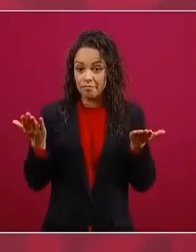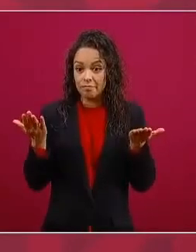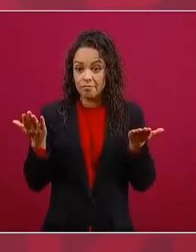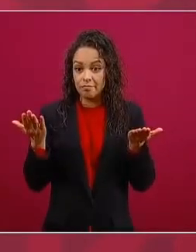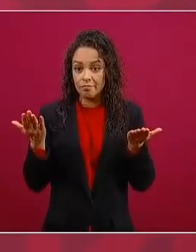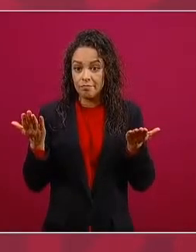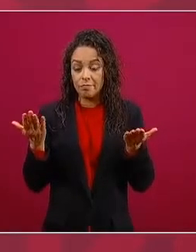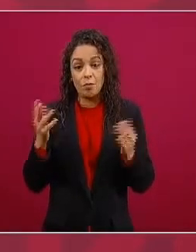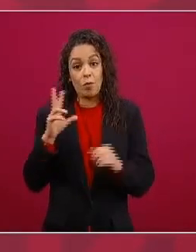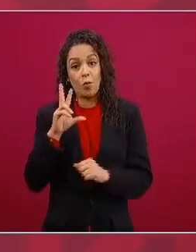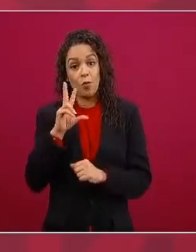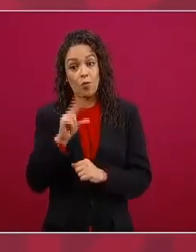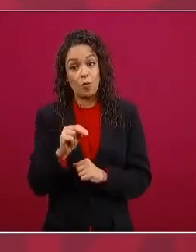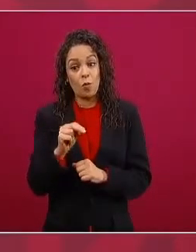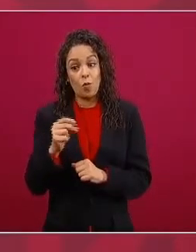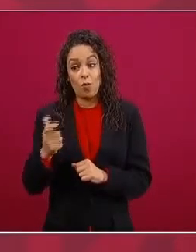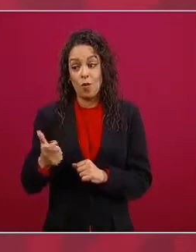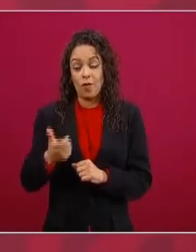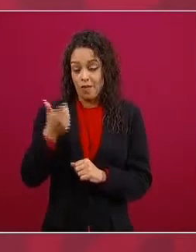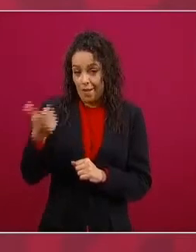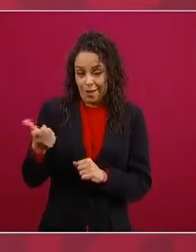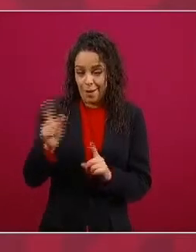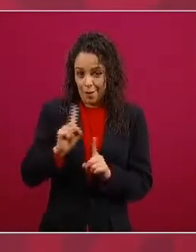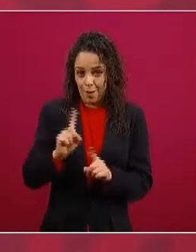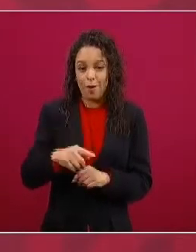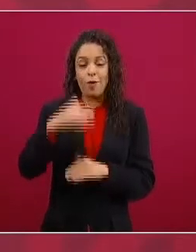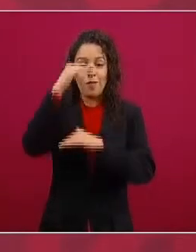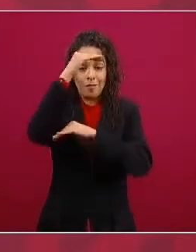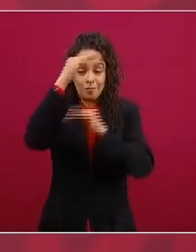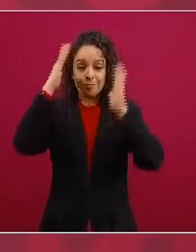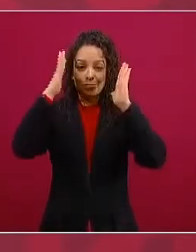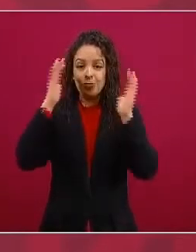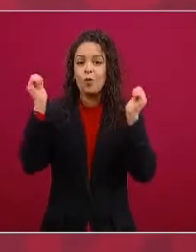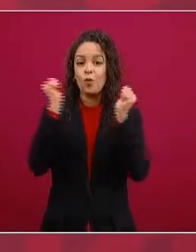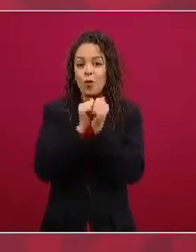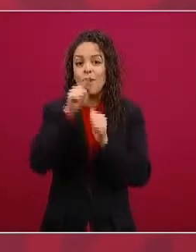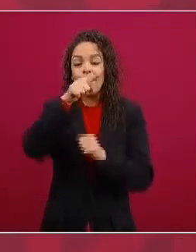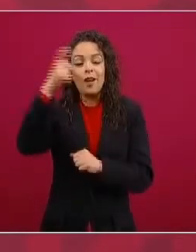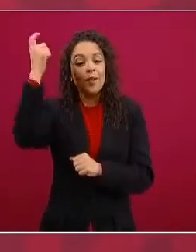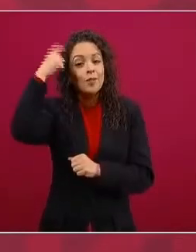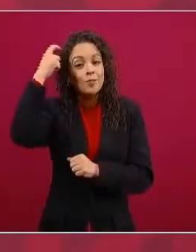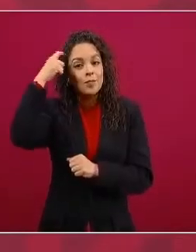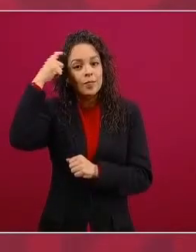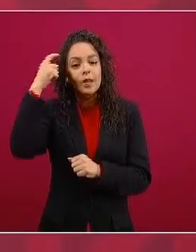sino conservadores de pensamiento que los hay